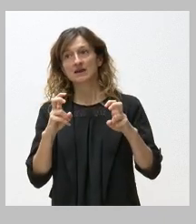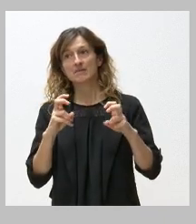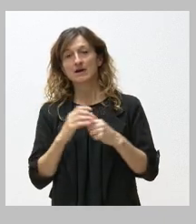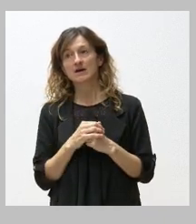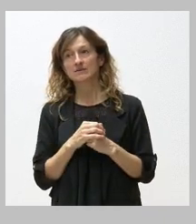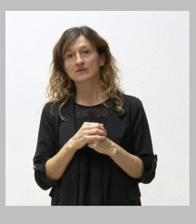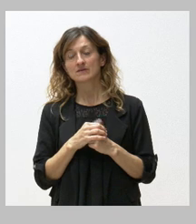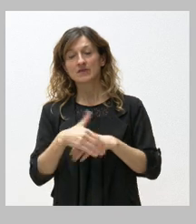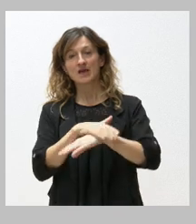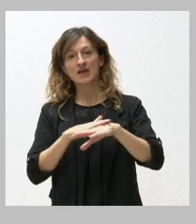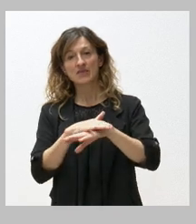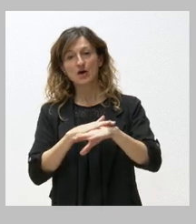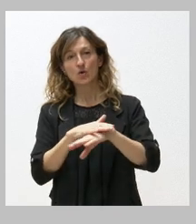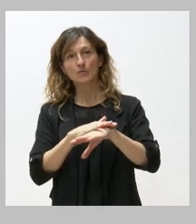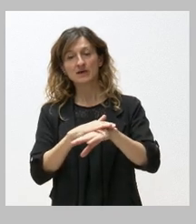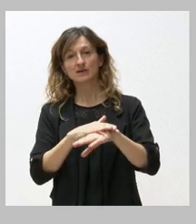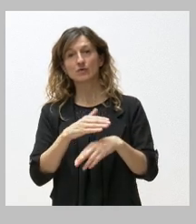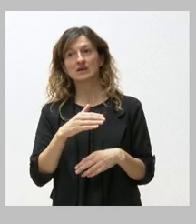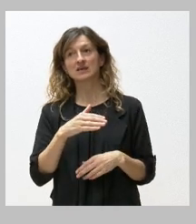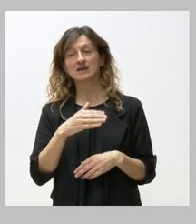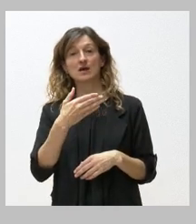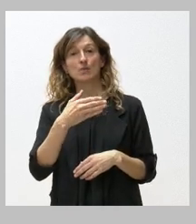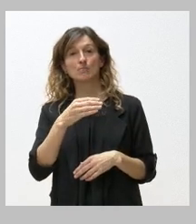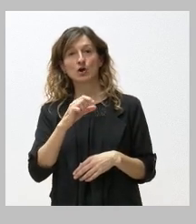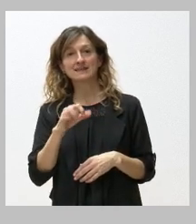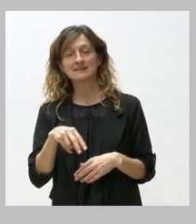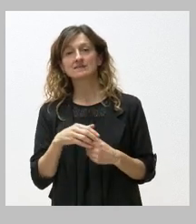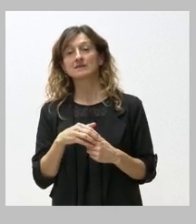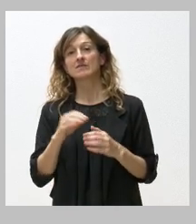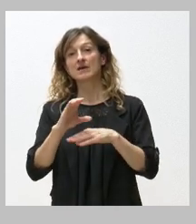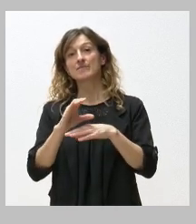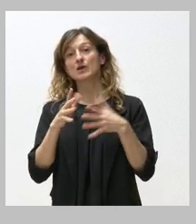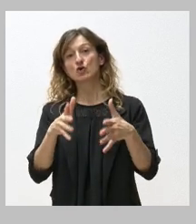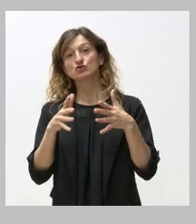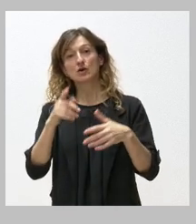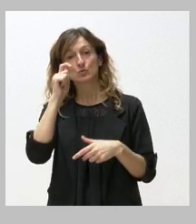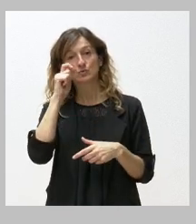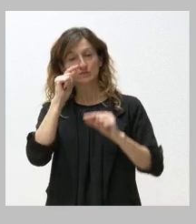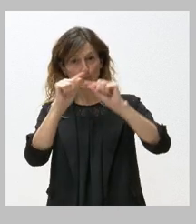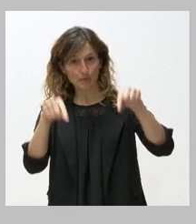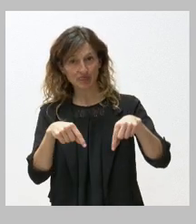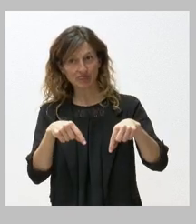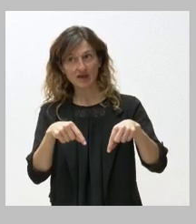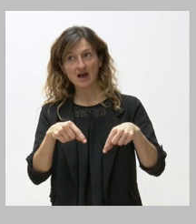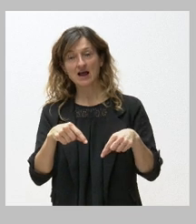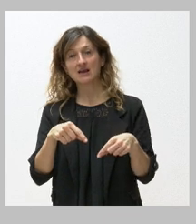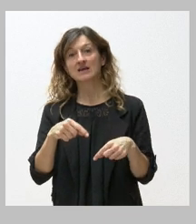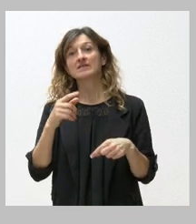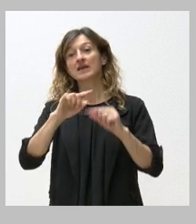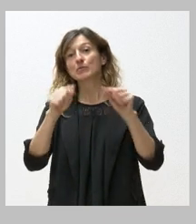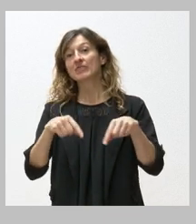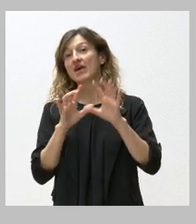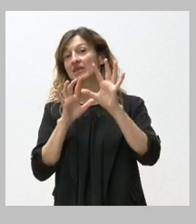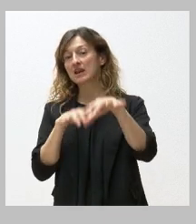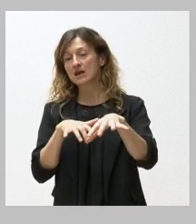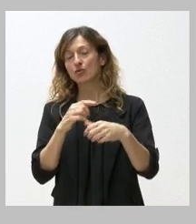Consejo de Gobierno y el boletín el Consejo Provincial de Turismo el Consorcio Provincial de Turismo perdón de la provincia de León ha